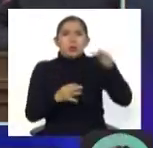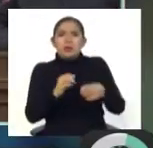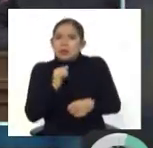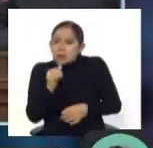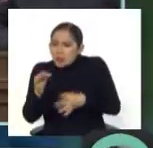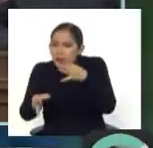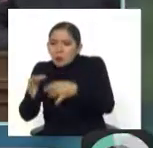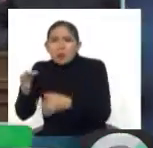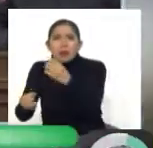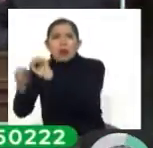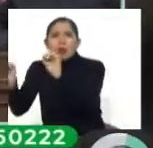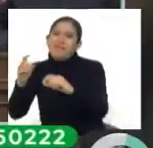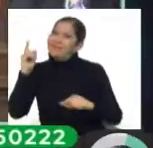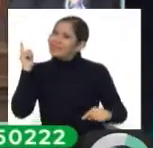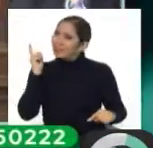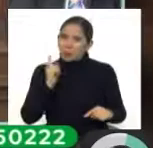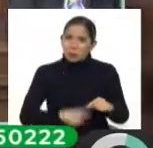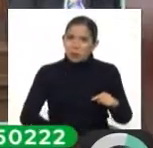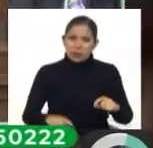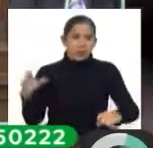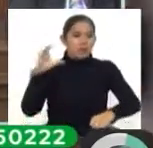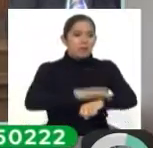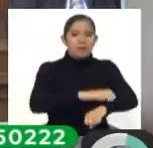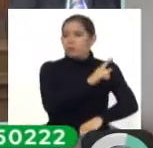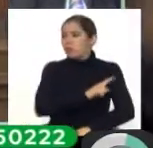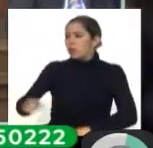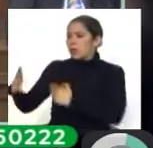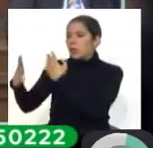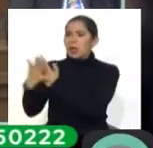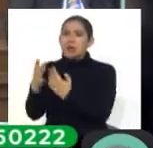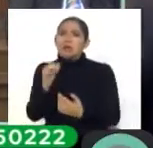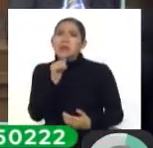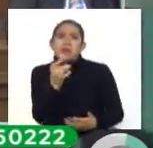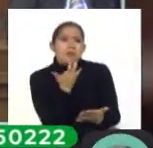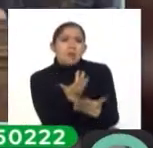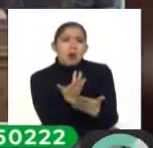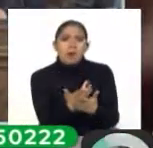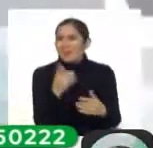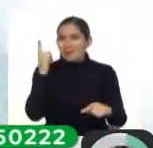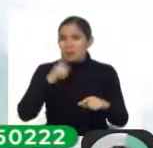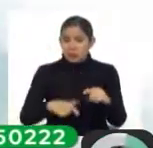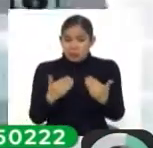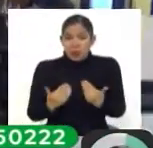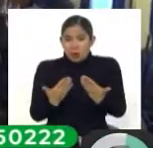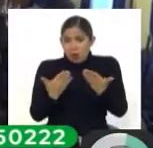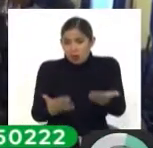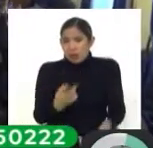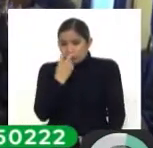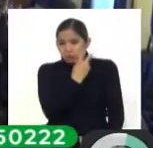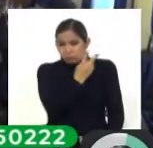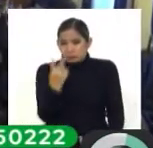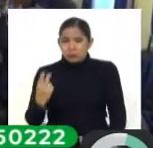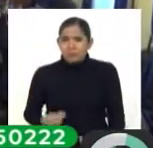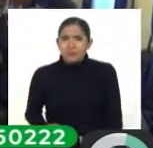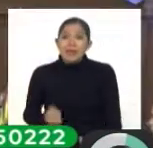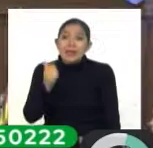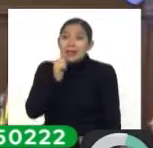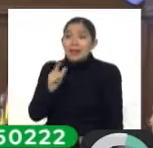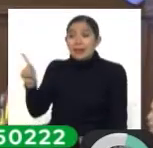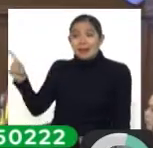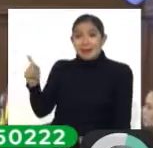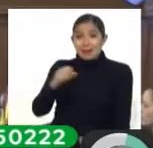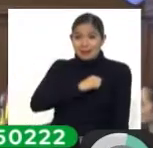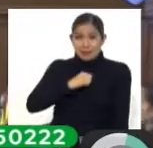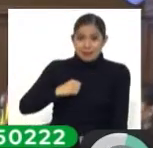proceso debido, no pueden ser arrestadas sin pruebas, lo que actualmente estamos viendo. La senadora explicó que el proyecto de ley